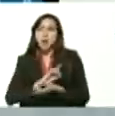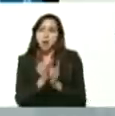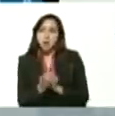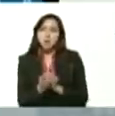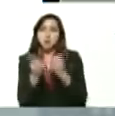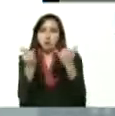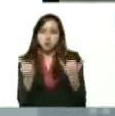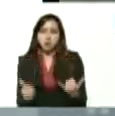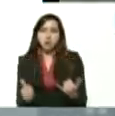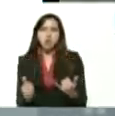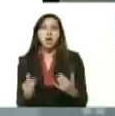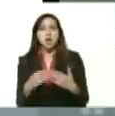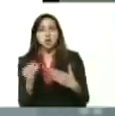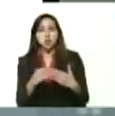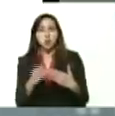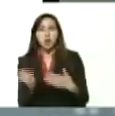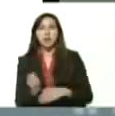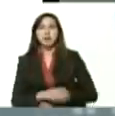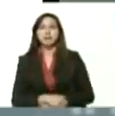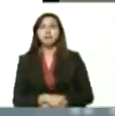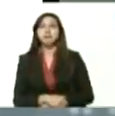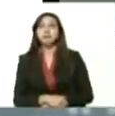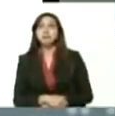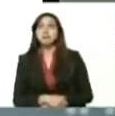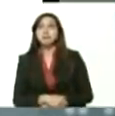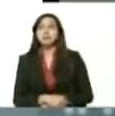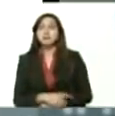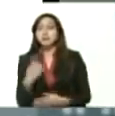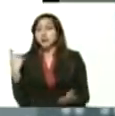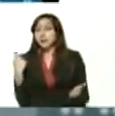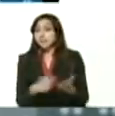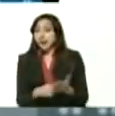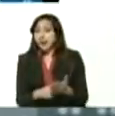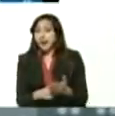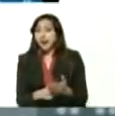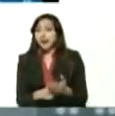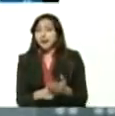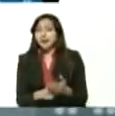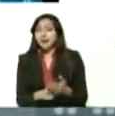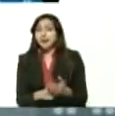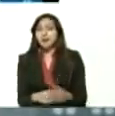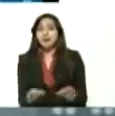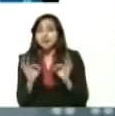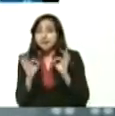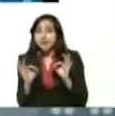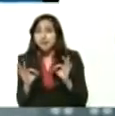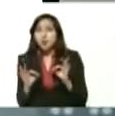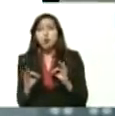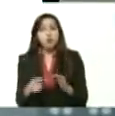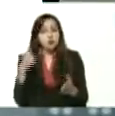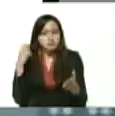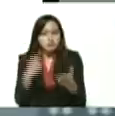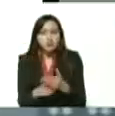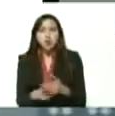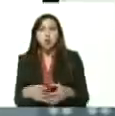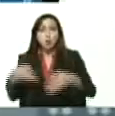día y paga exactamente lo que tiene que pagar.